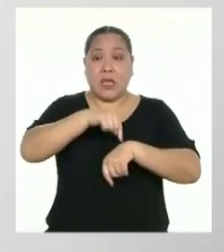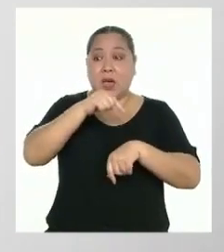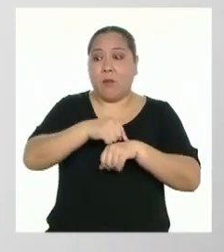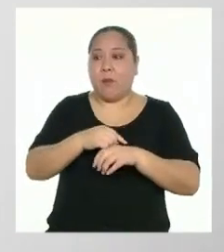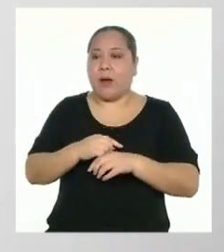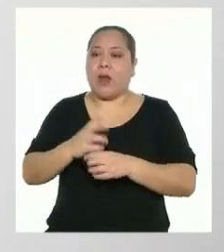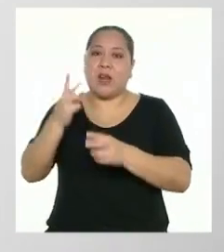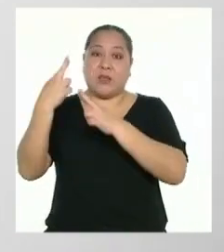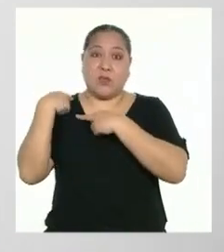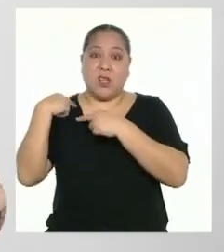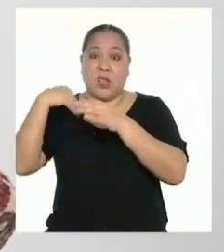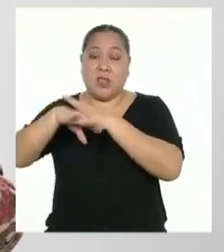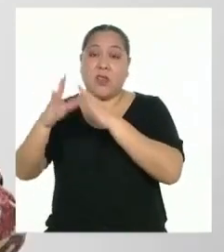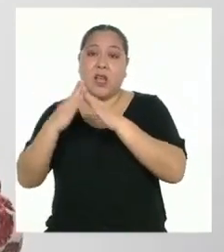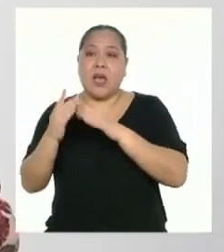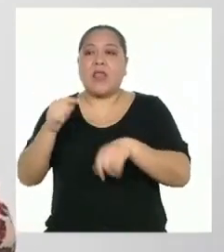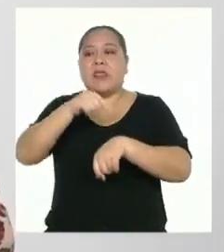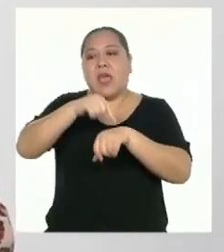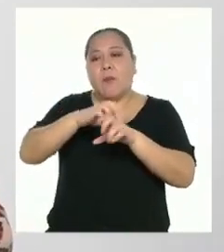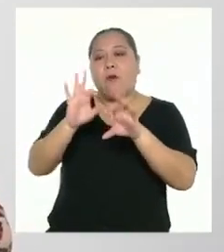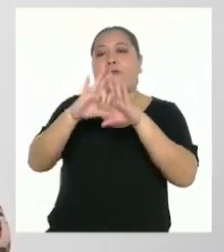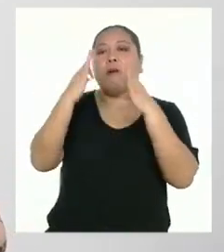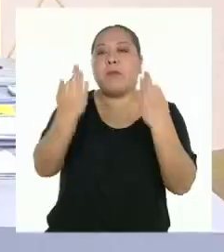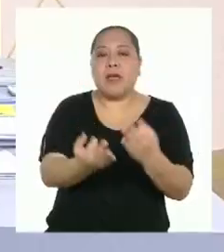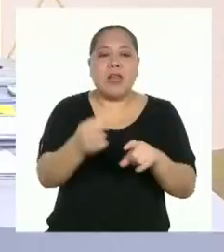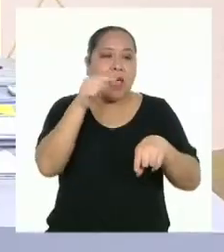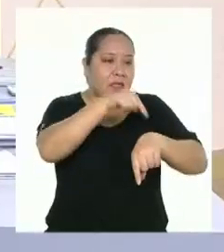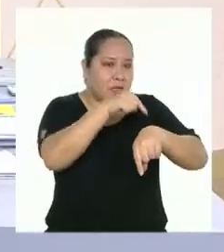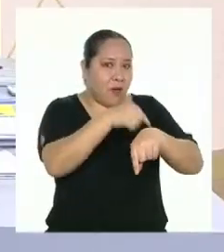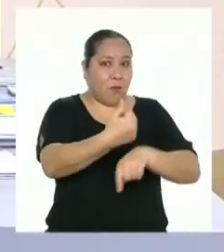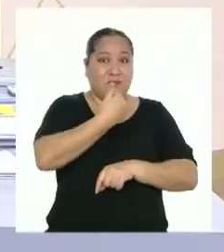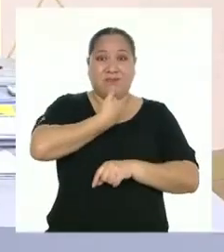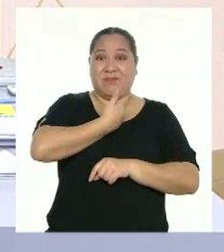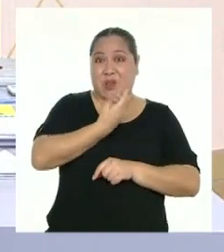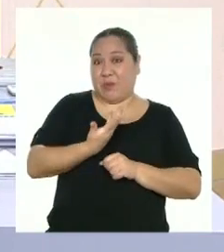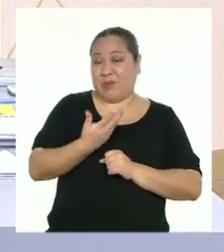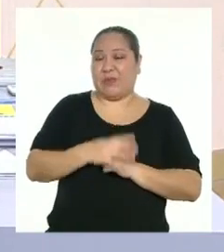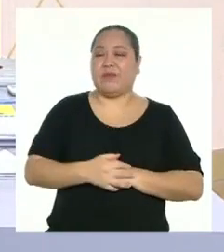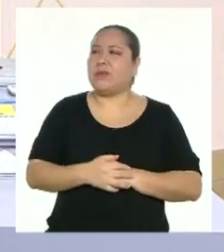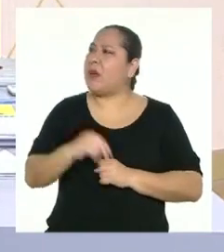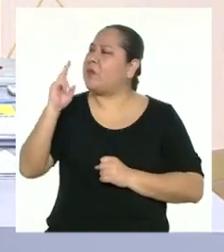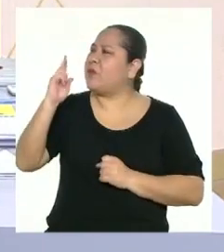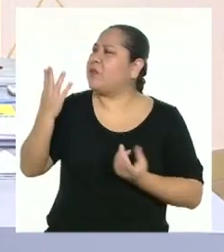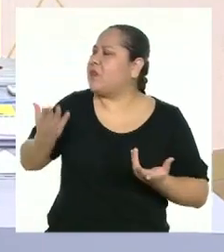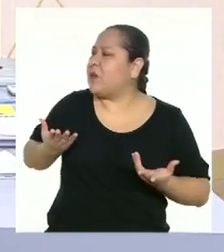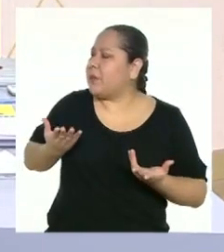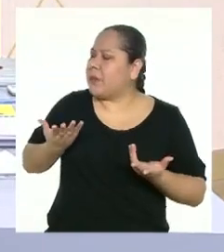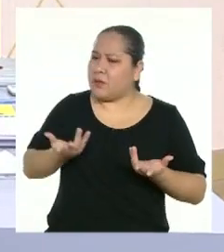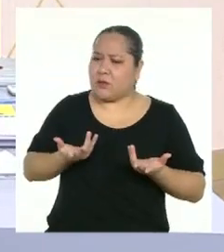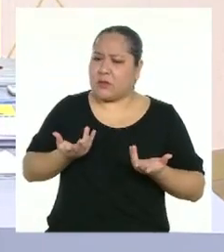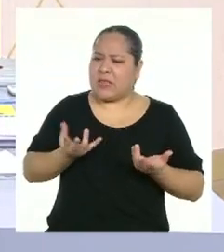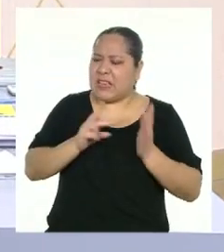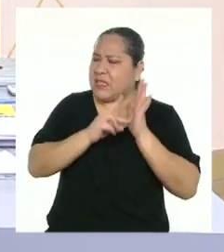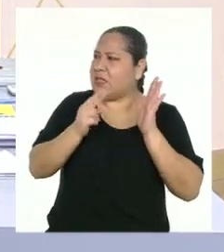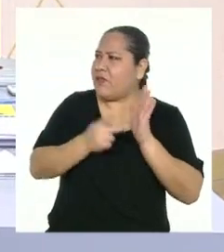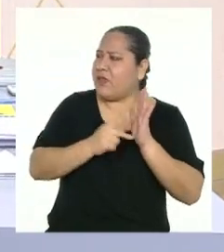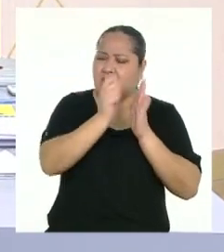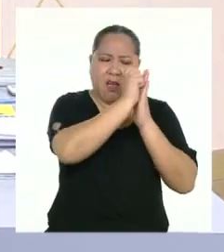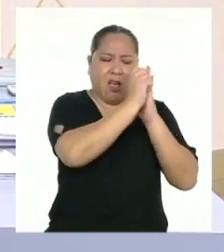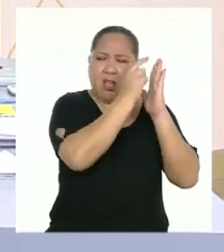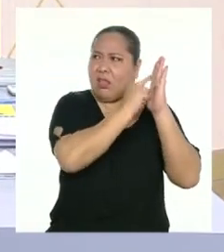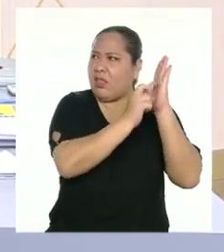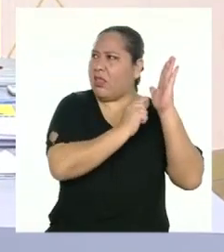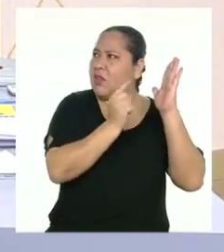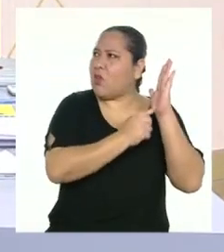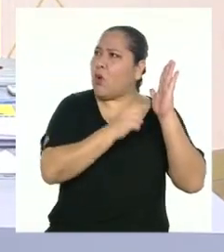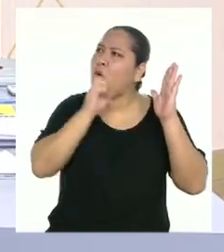tiempo en familia, tiempo para nosotros mismos. Profesora, ¿pero a qué se refiere el texto cuando menciona